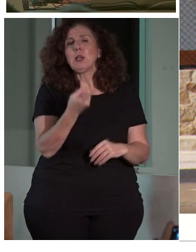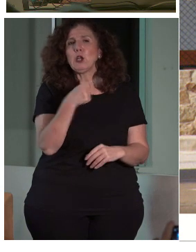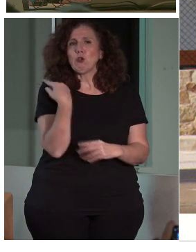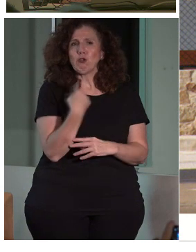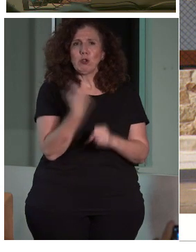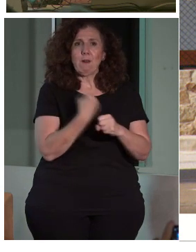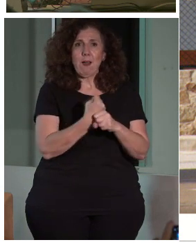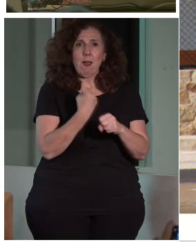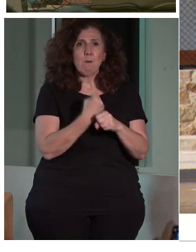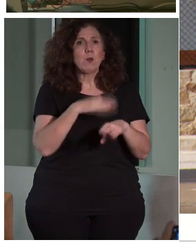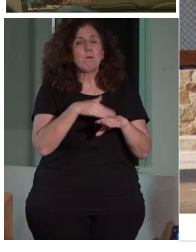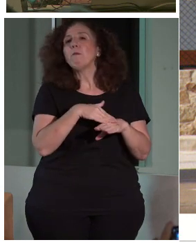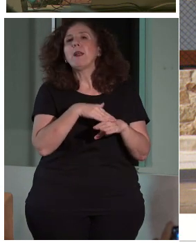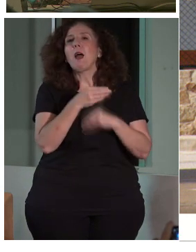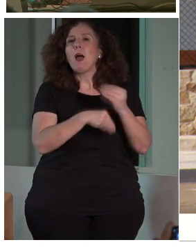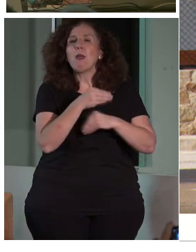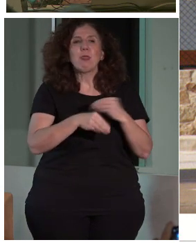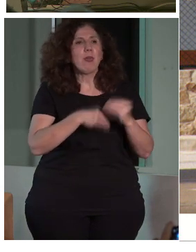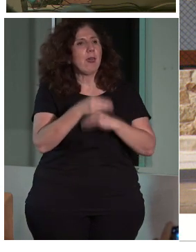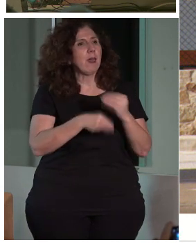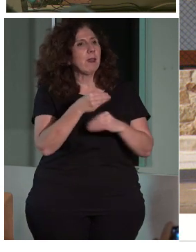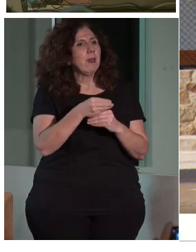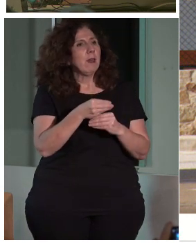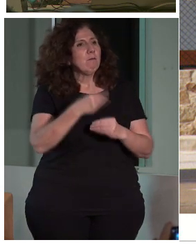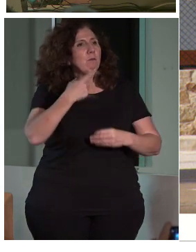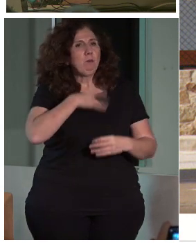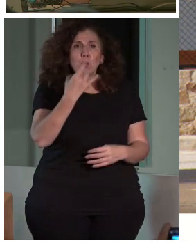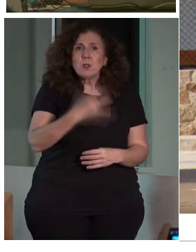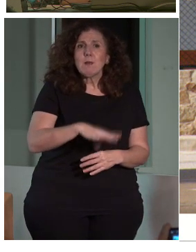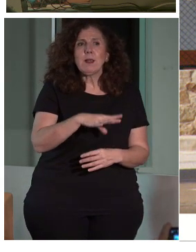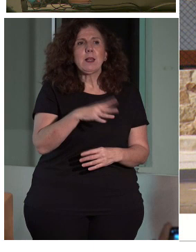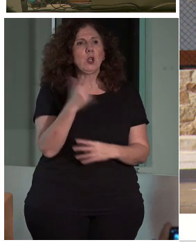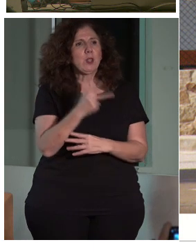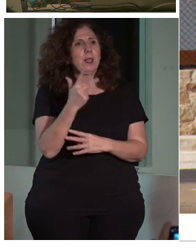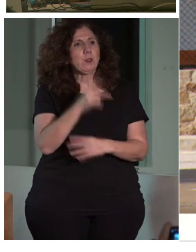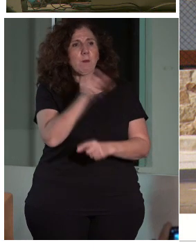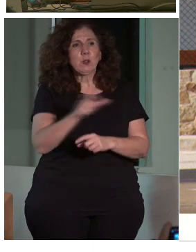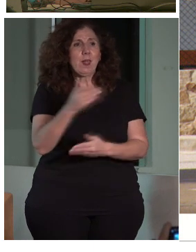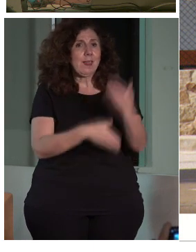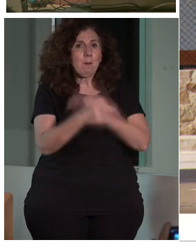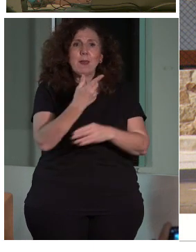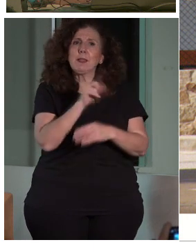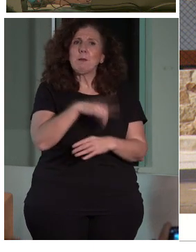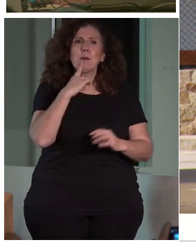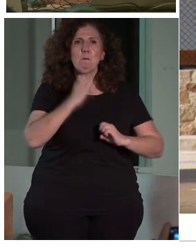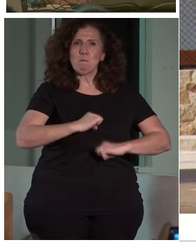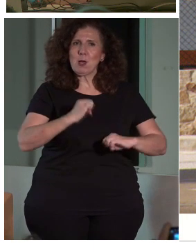en tratar de hacer efectivos los derechos de las personas con discapacidad y personas mayores y, por supuesto, pues